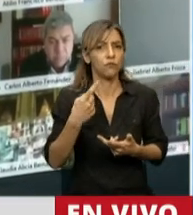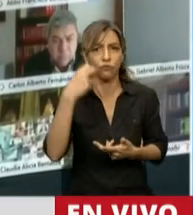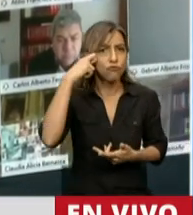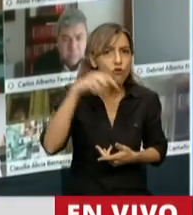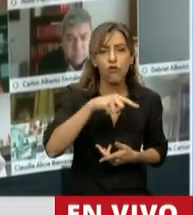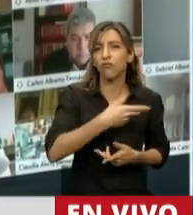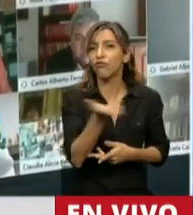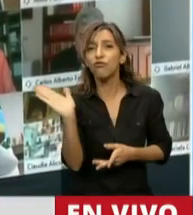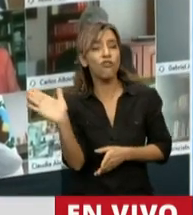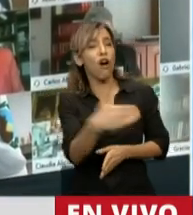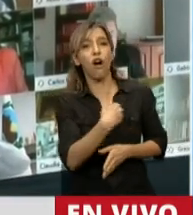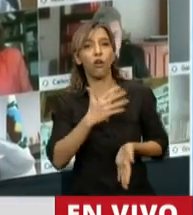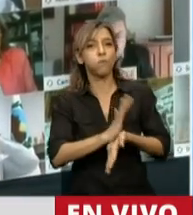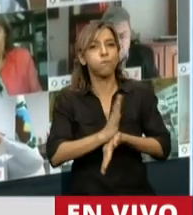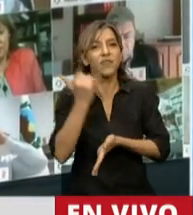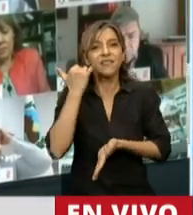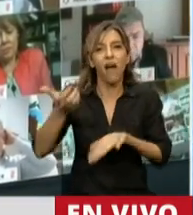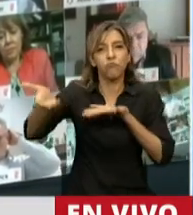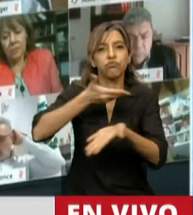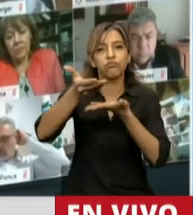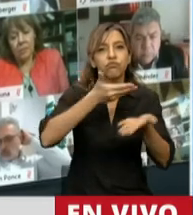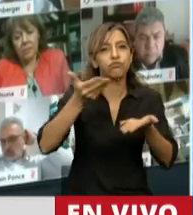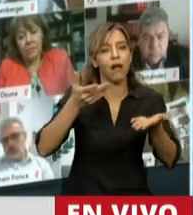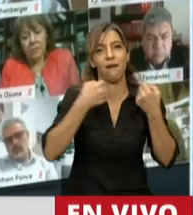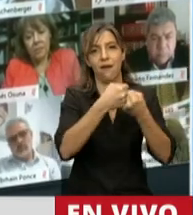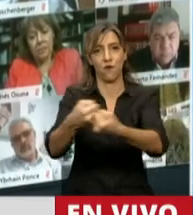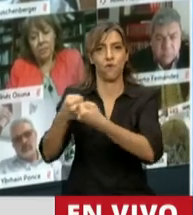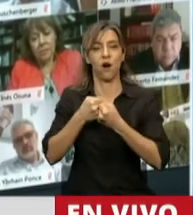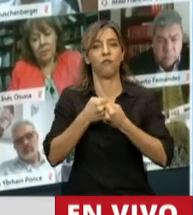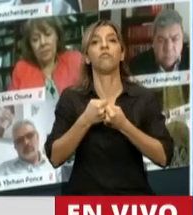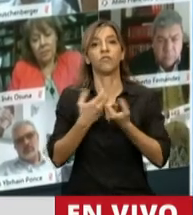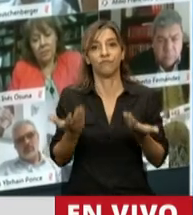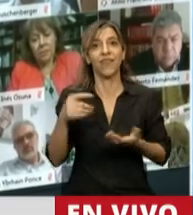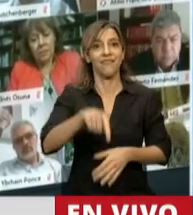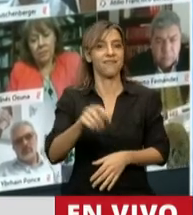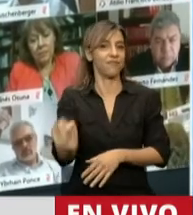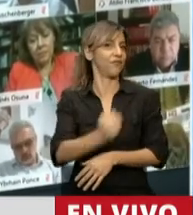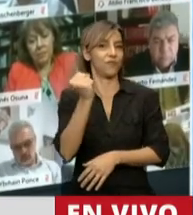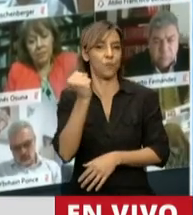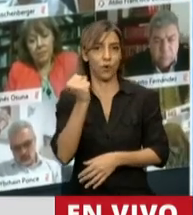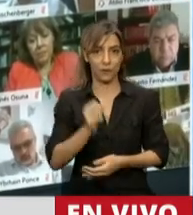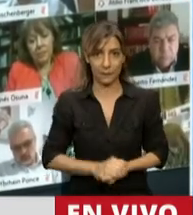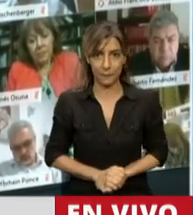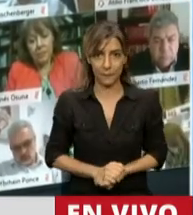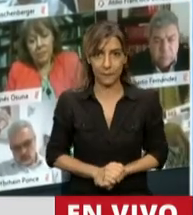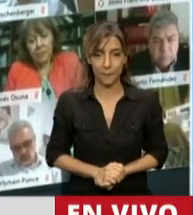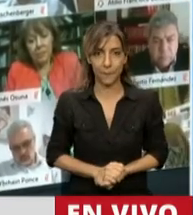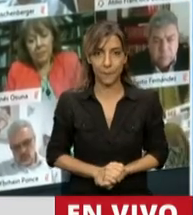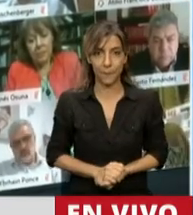Parlamento. Por eso es importante el mensaje que damos. Quiero rescatar, presidente,